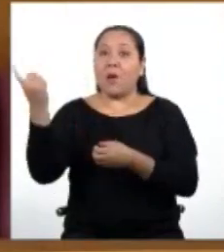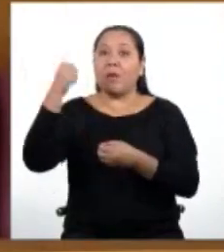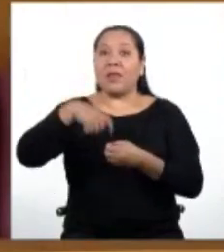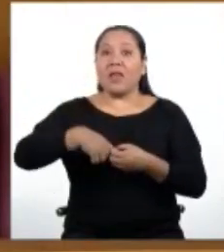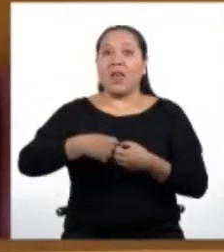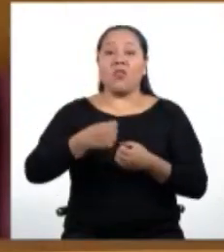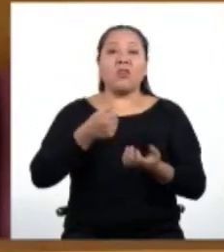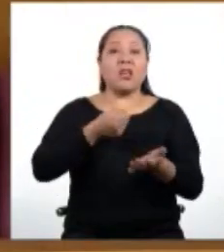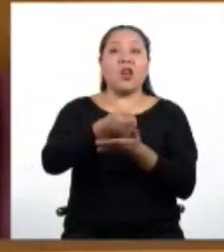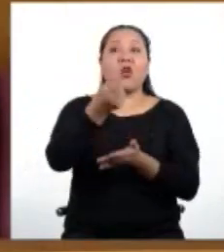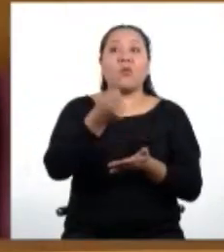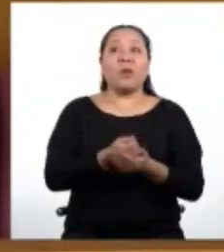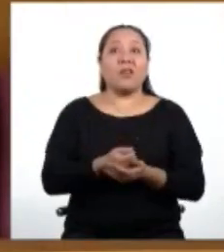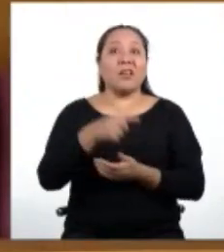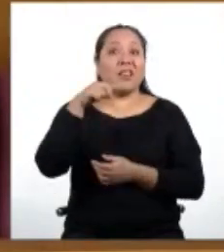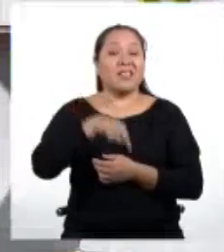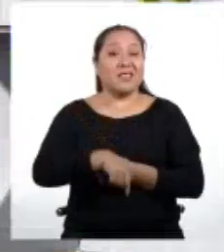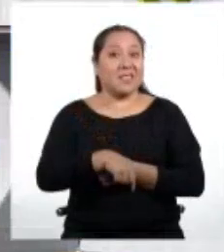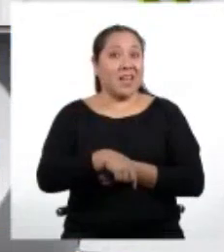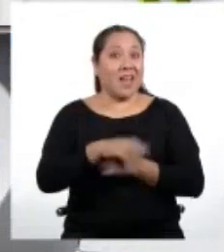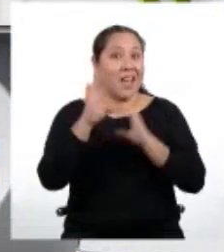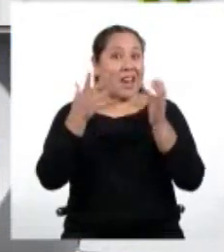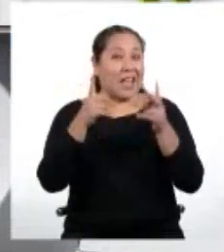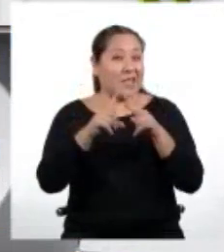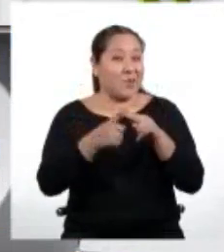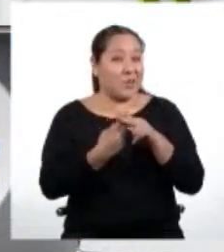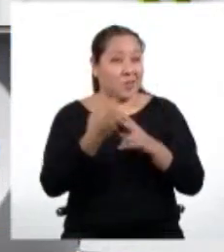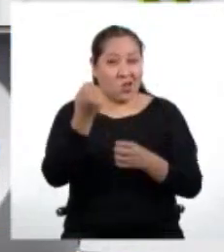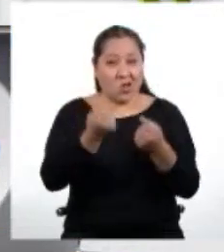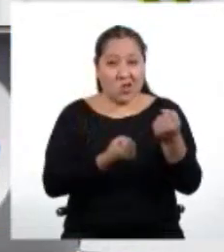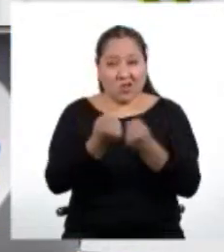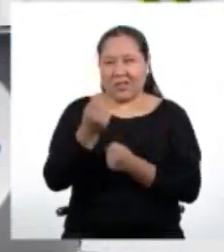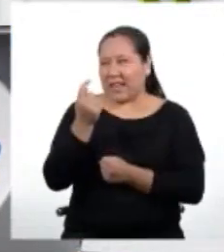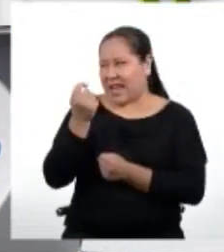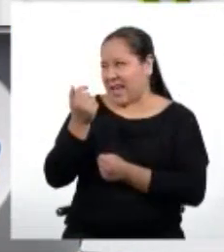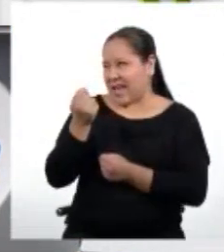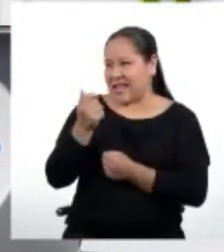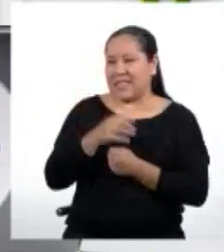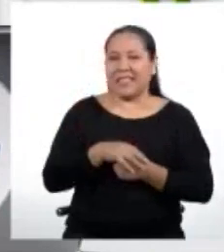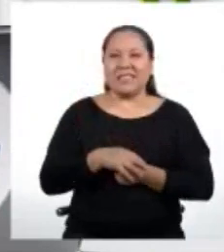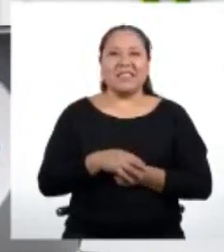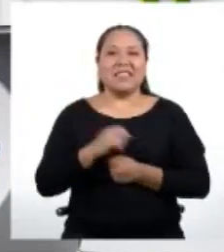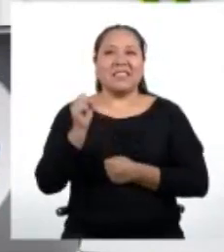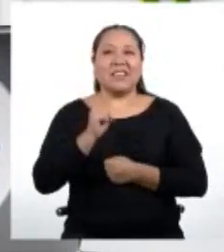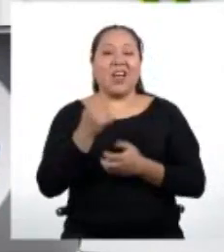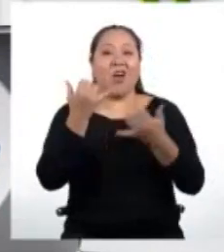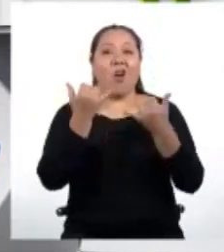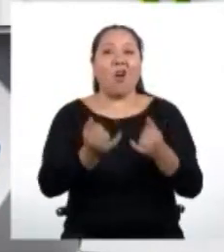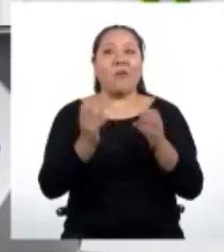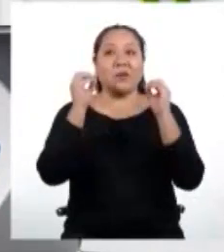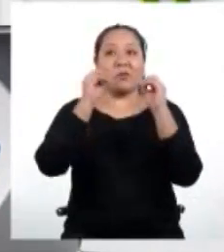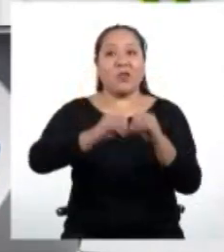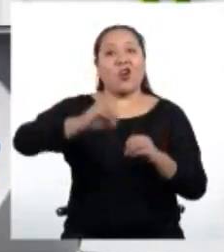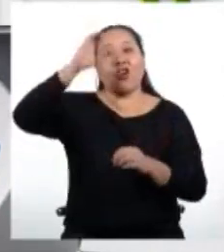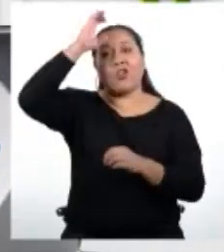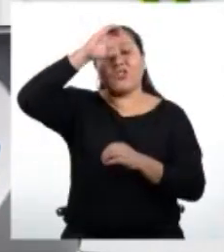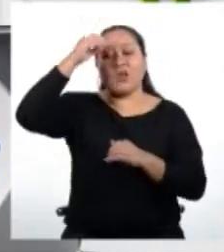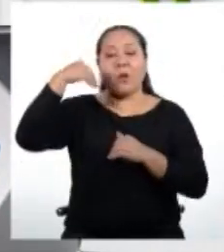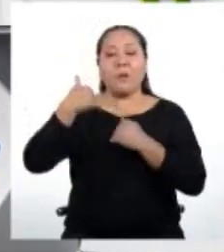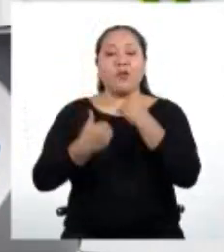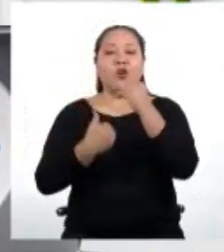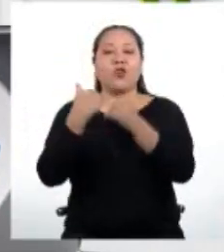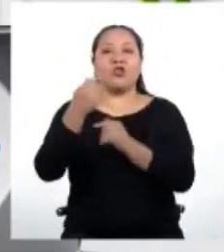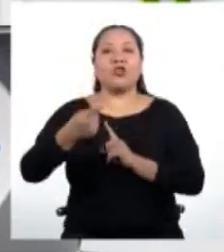lección empieza con los autos, ¿entonces? Casi, ya verás. Hoy aplicaremos nuestros conocimientos sobre las progresiones